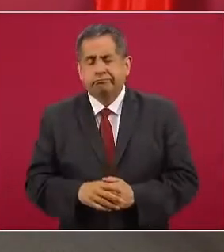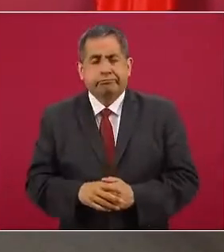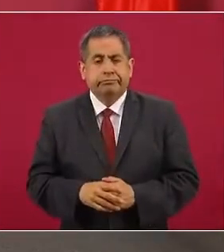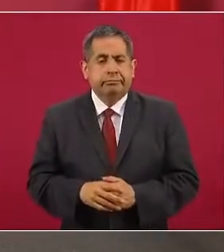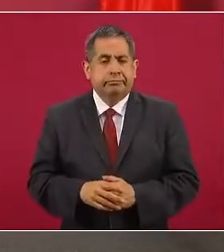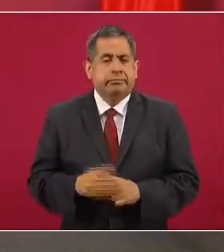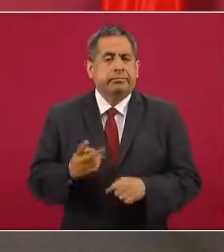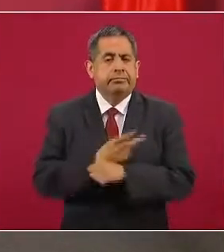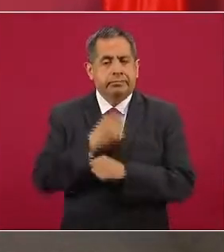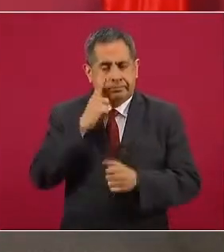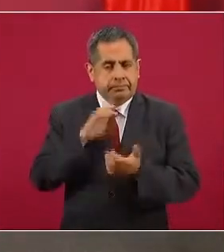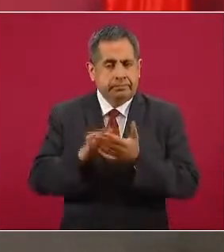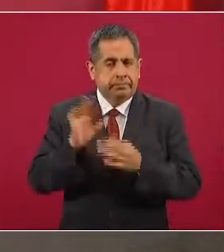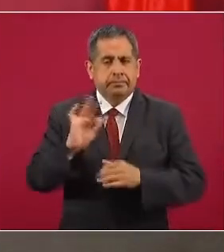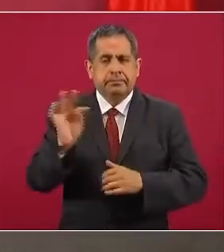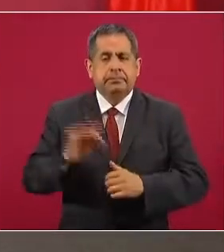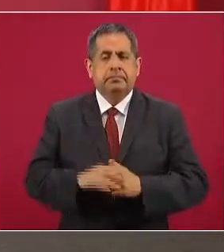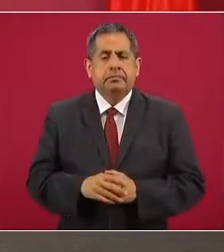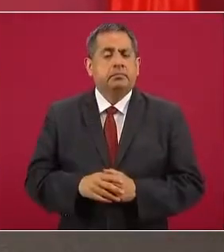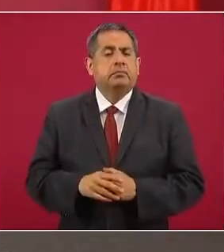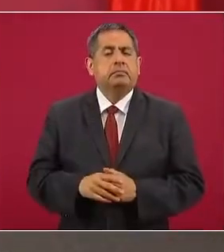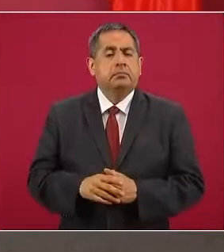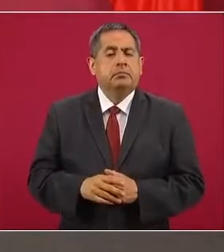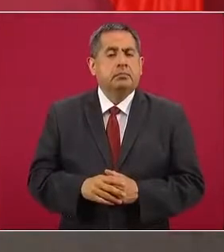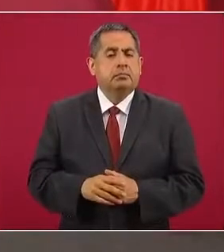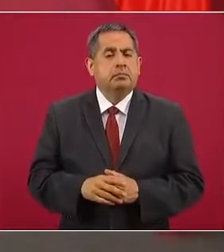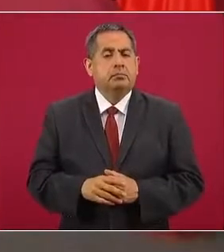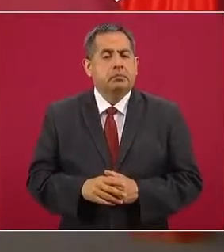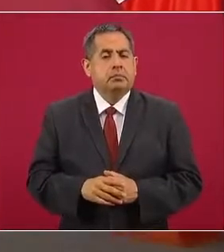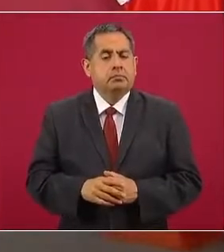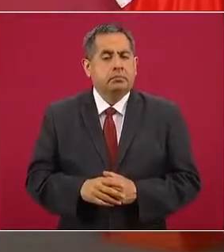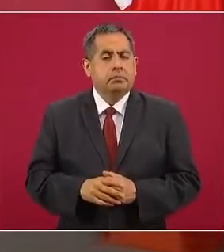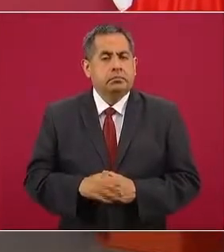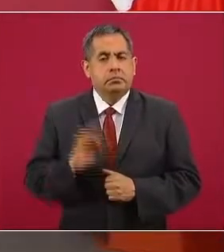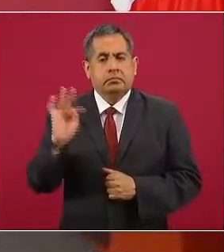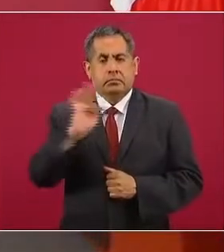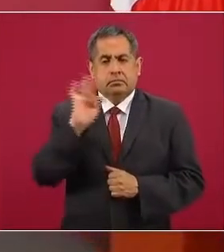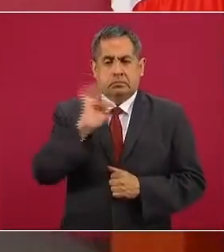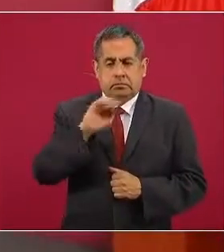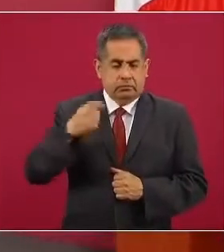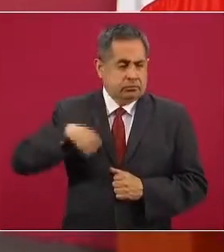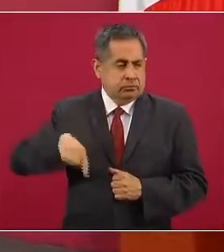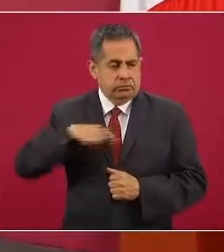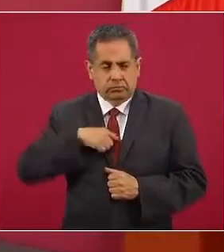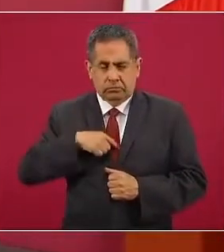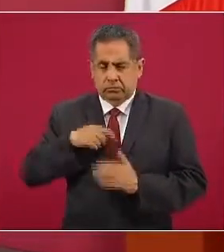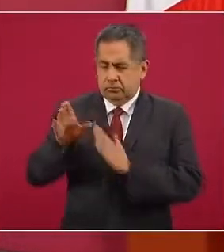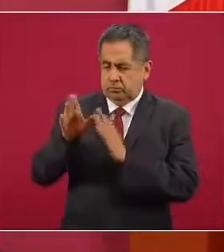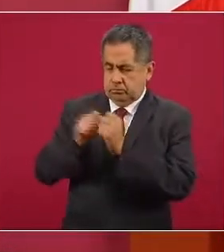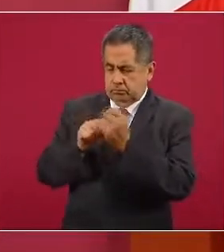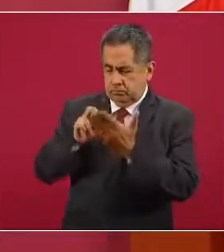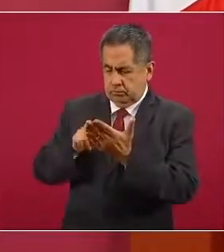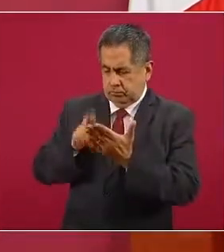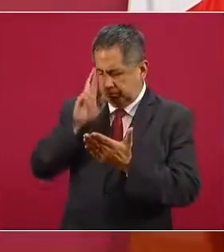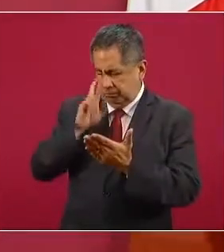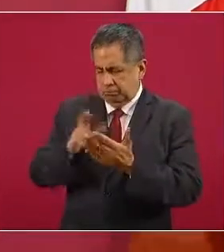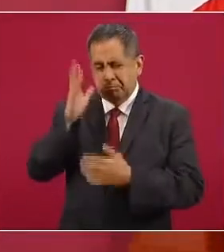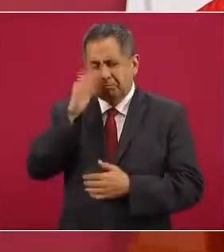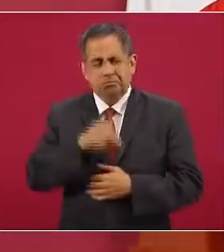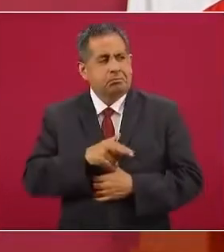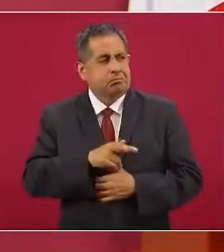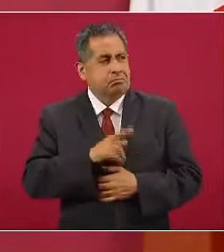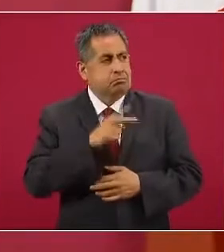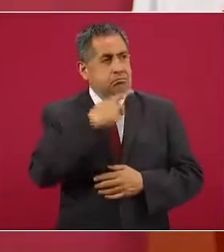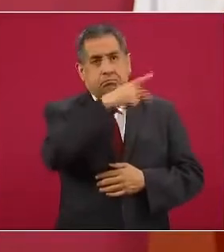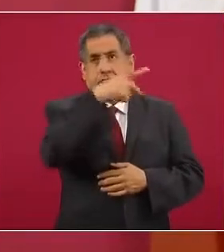si nosotros no respetamos la decisión de